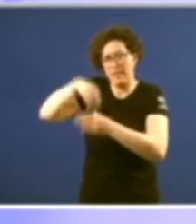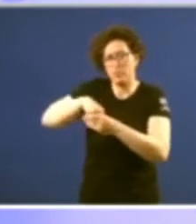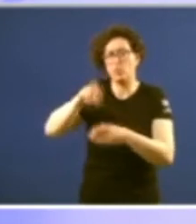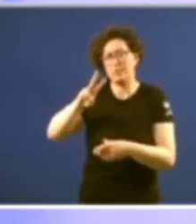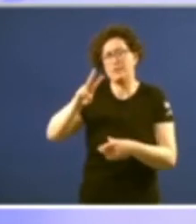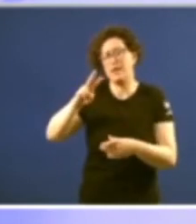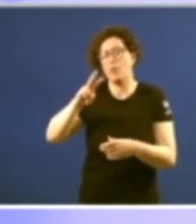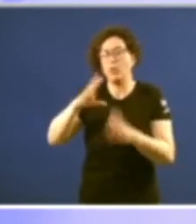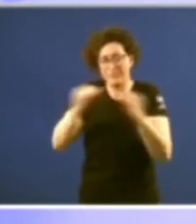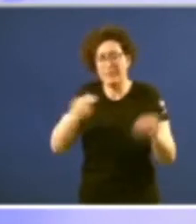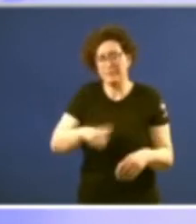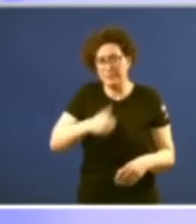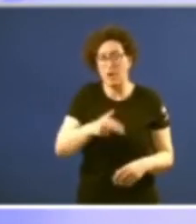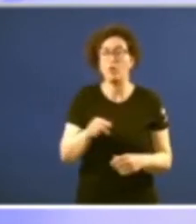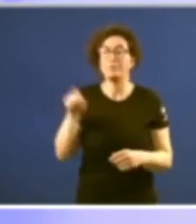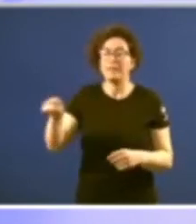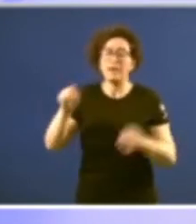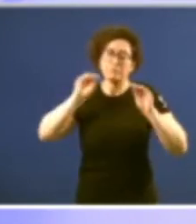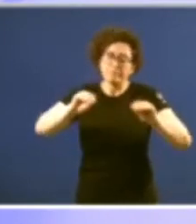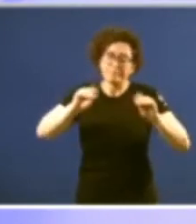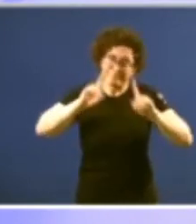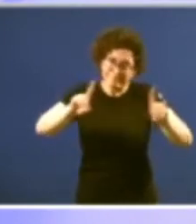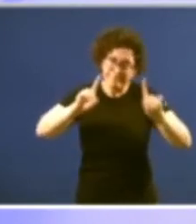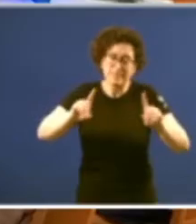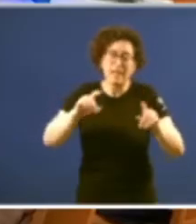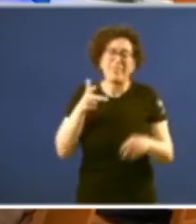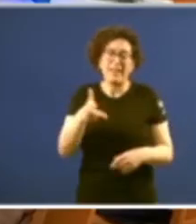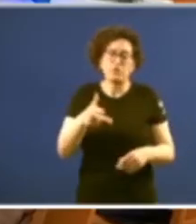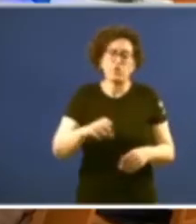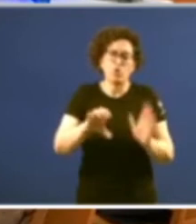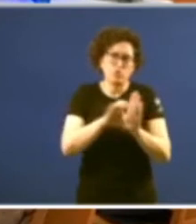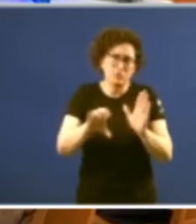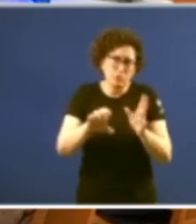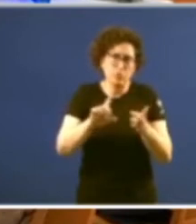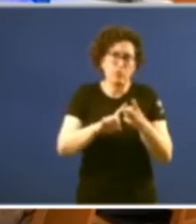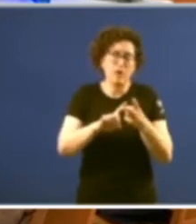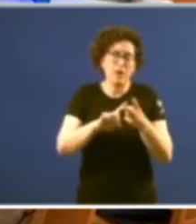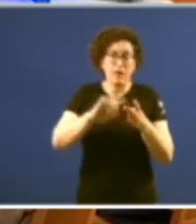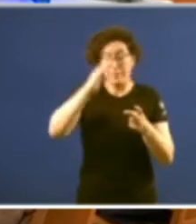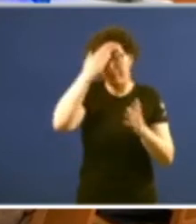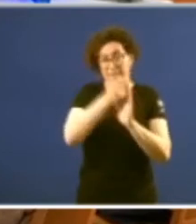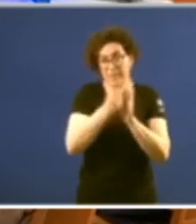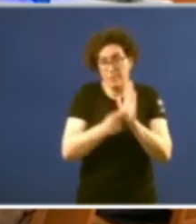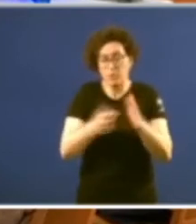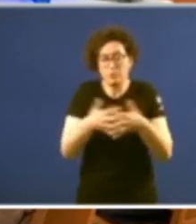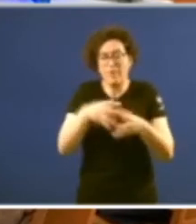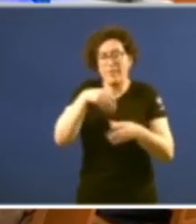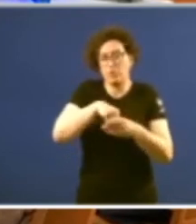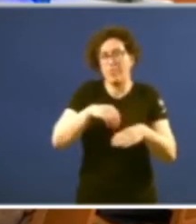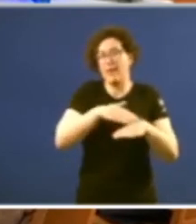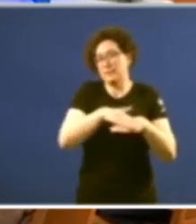imparte docencia das asignaturas Dereito Constitucional Principios Estructurais do Estado